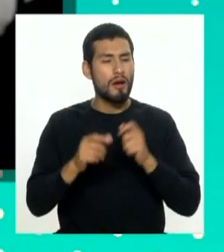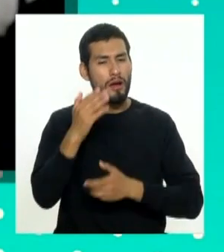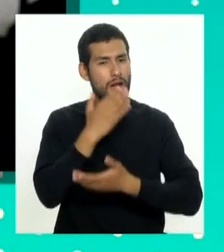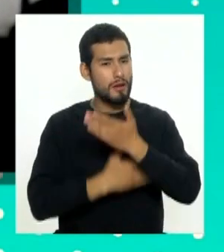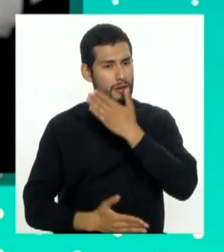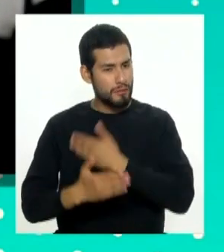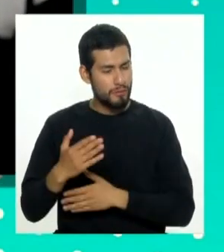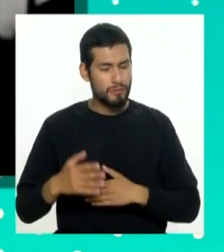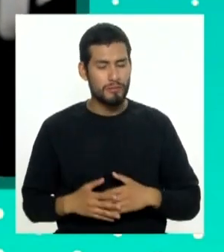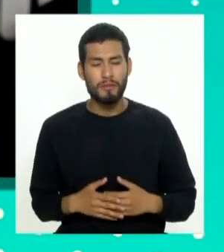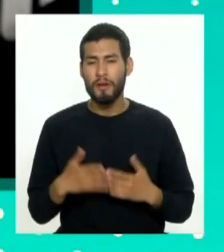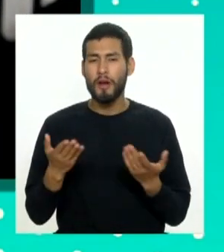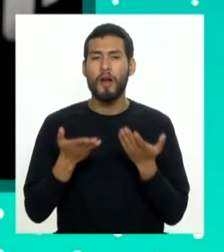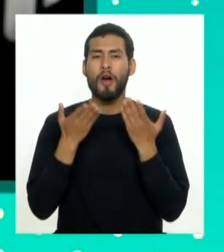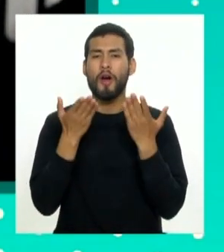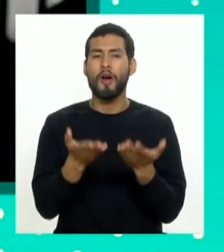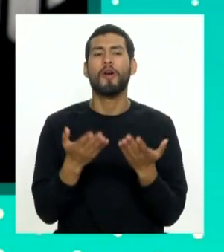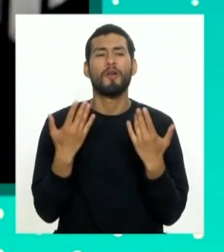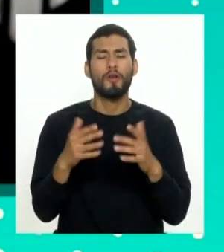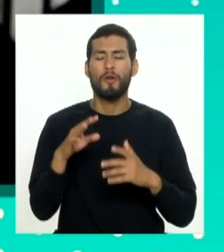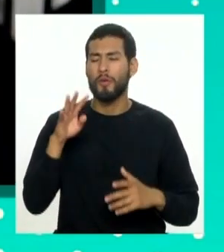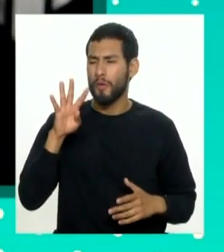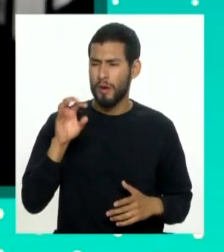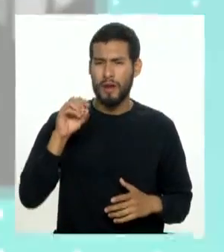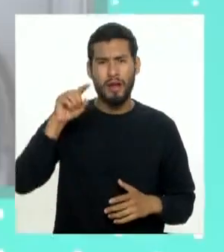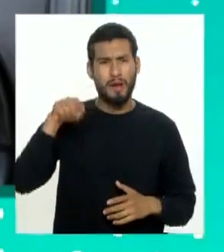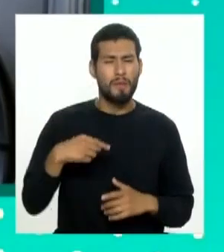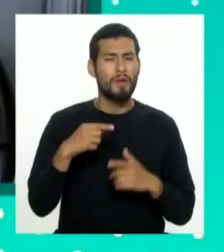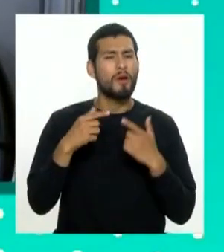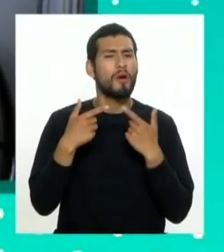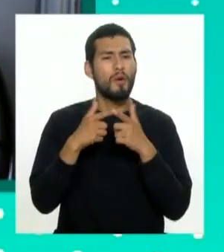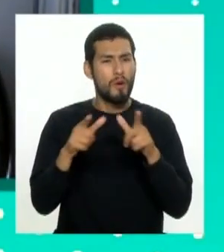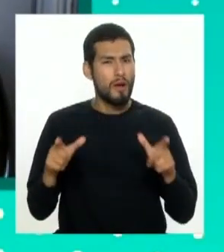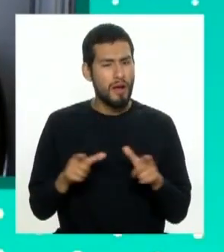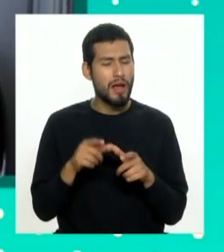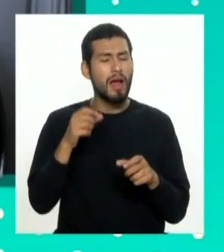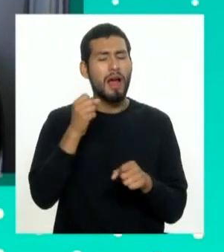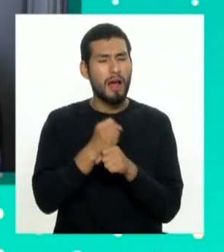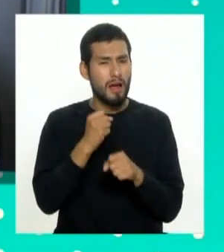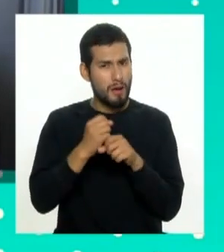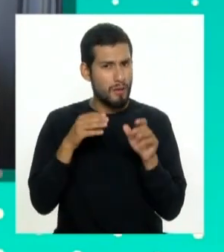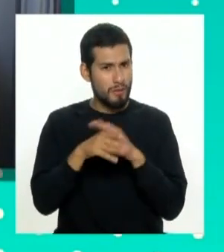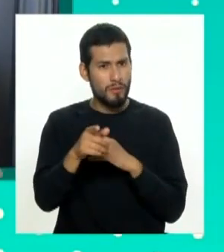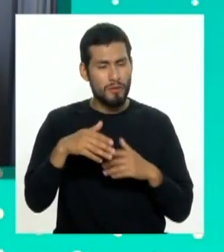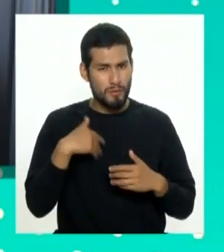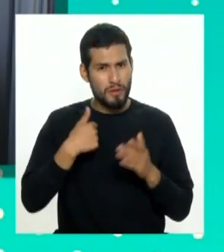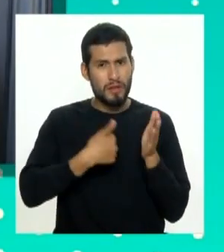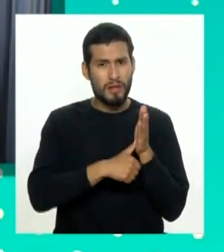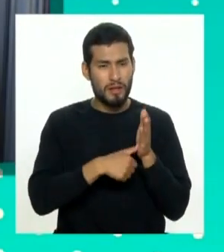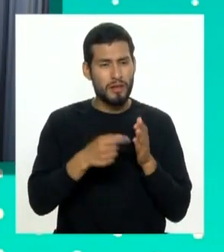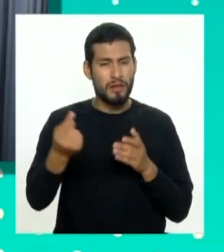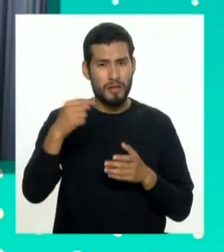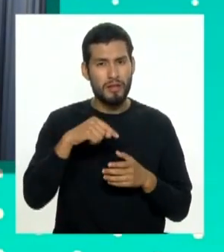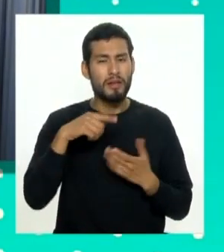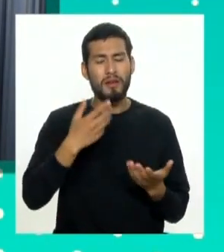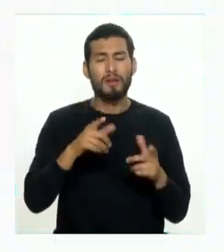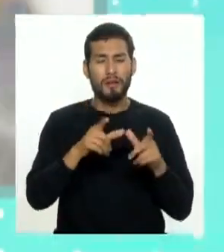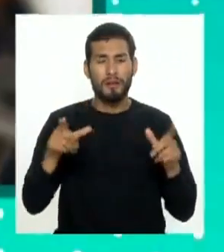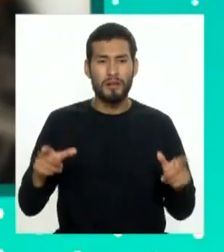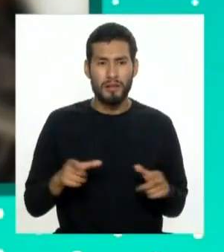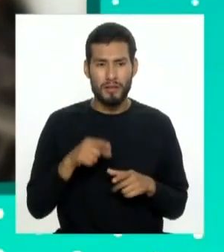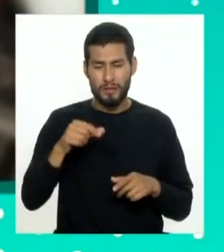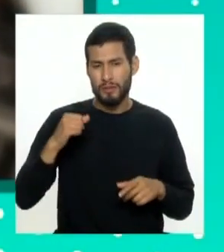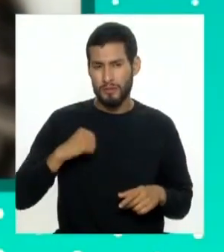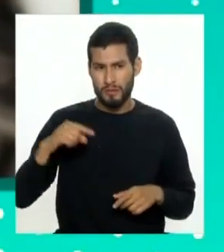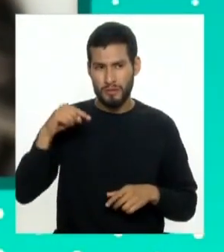discapacidad donde se ofrecerá más de 40 mil vacantes laborales acércate con tu DNICV al Centro Cívico